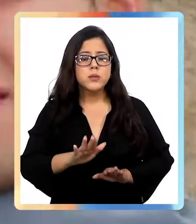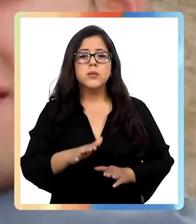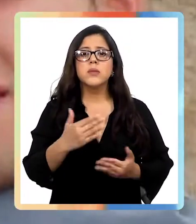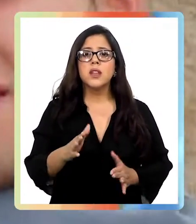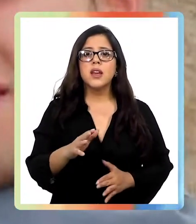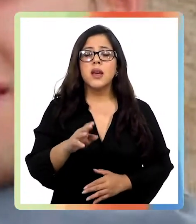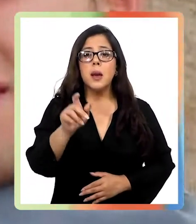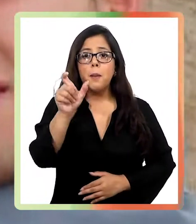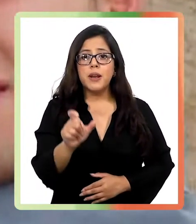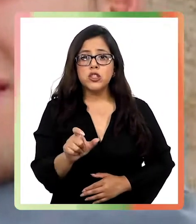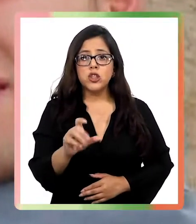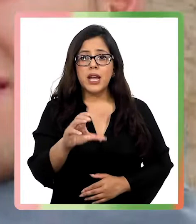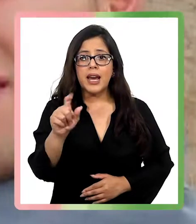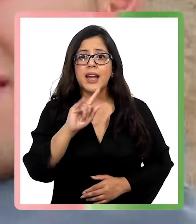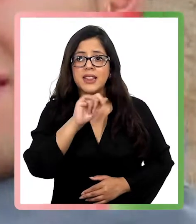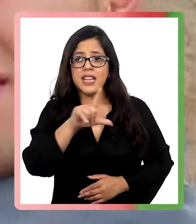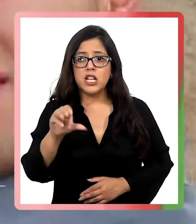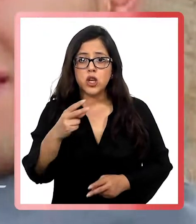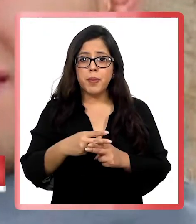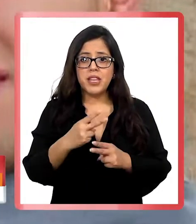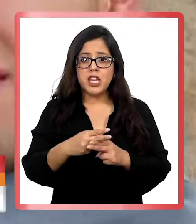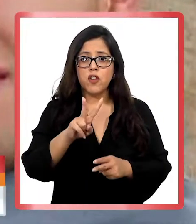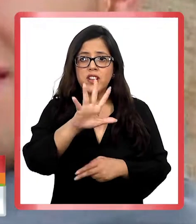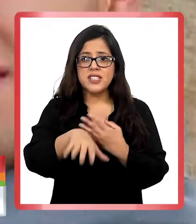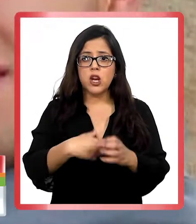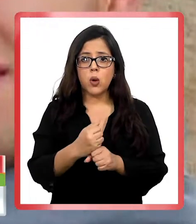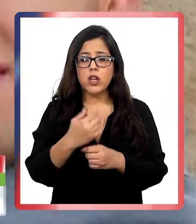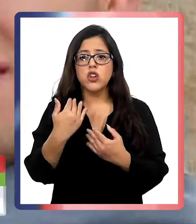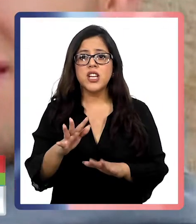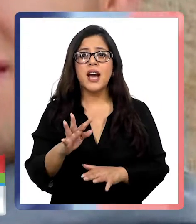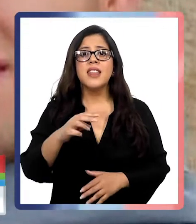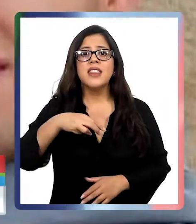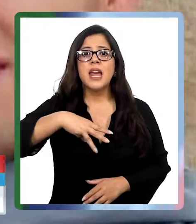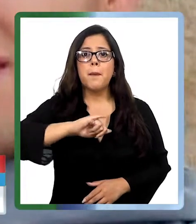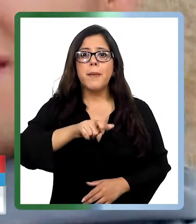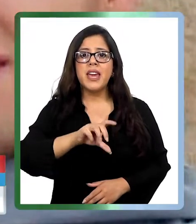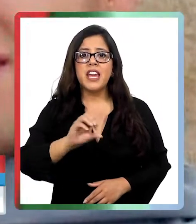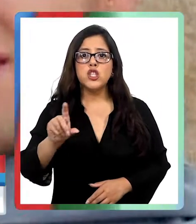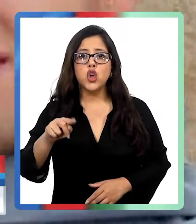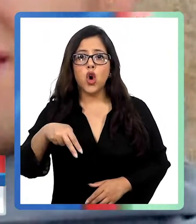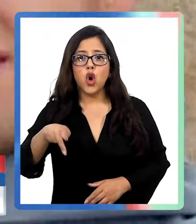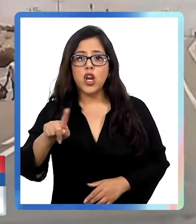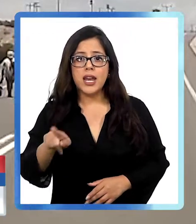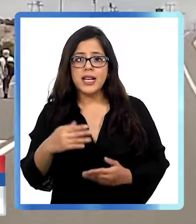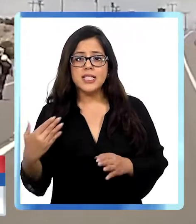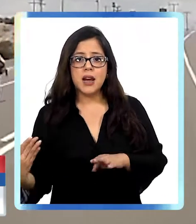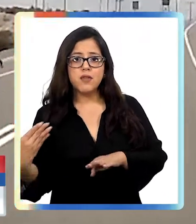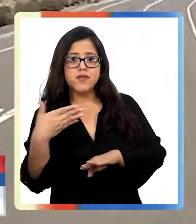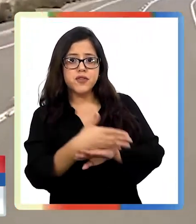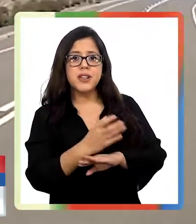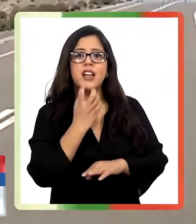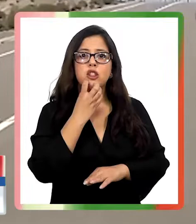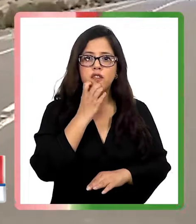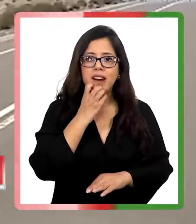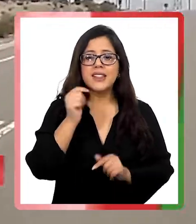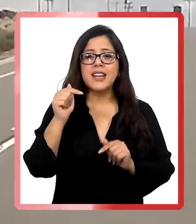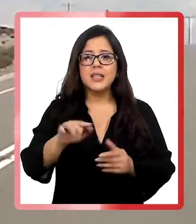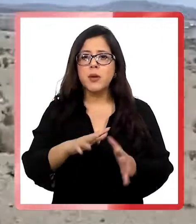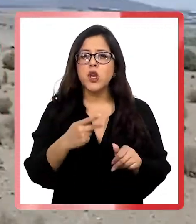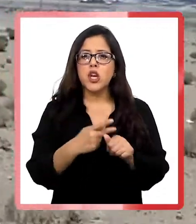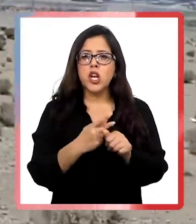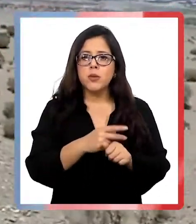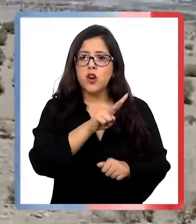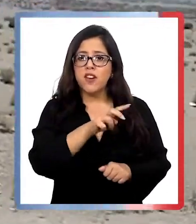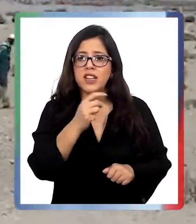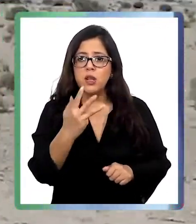Bayron Castillo tenía 25 años y conducía un camión desde Mejillones a Antofagasta. Algunos testigos dicen que a la altura